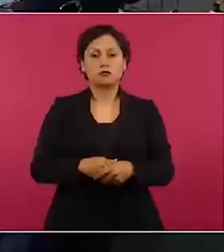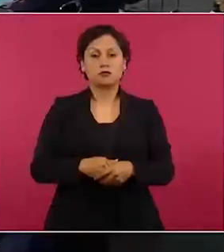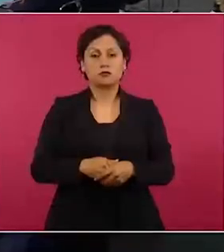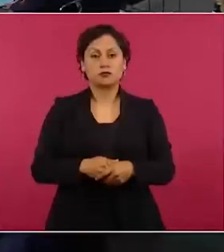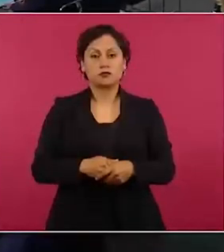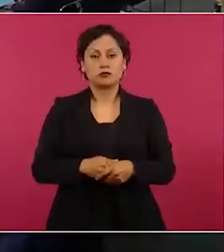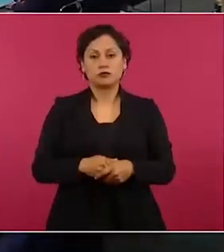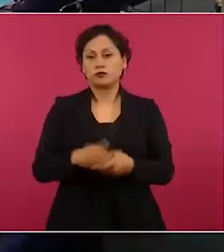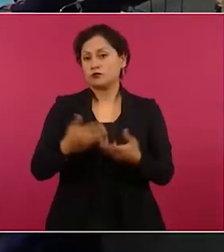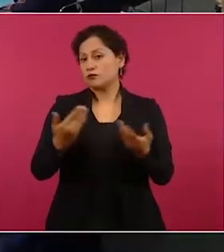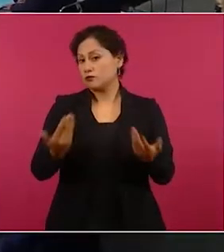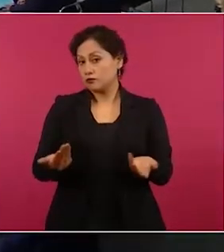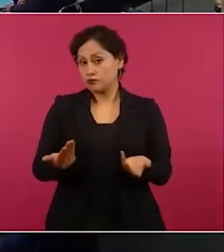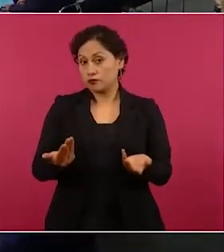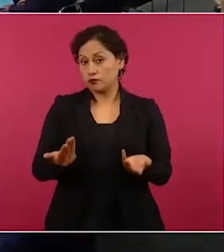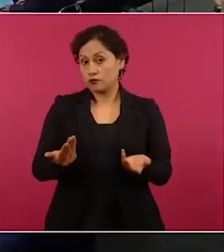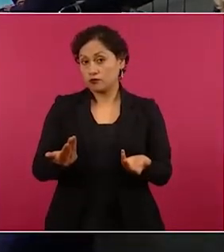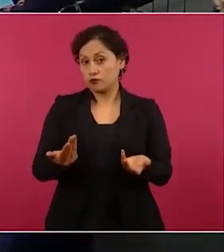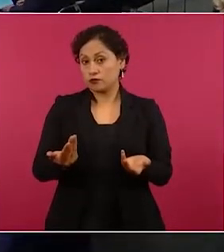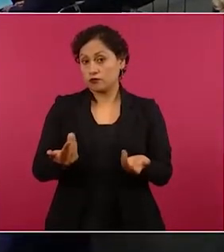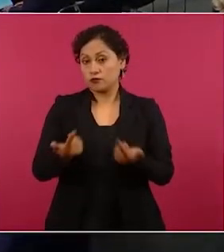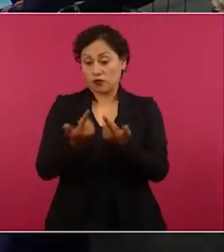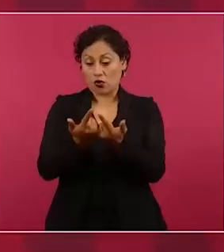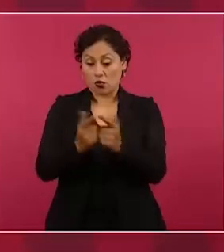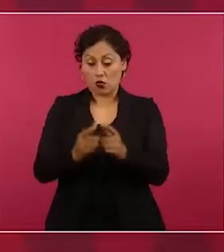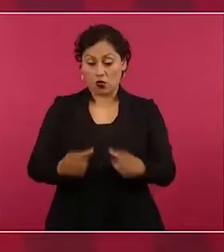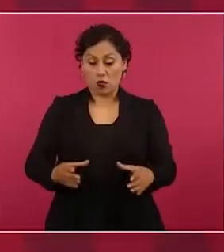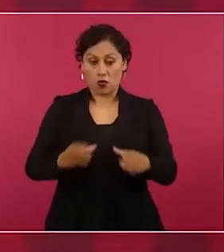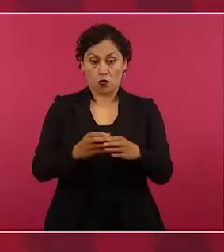aplicó en estas acciones